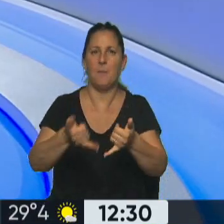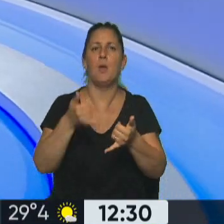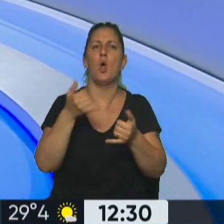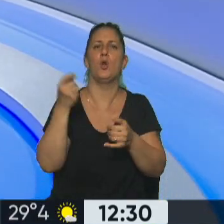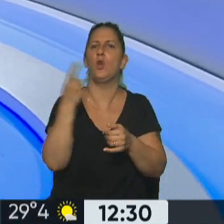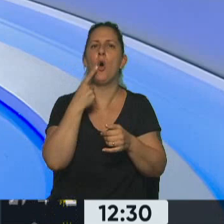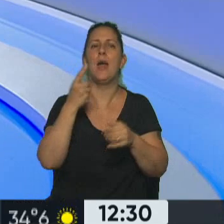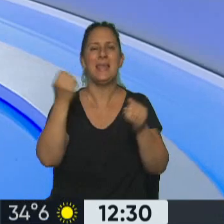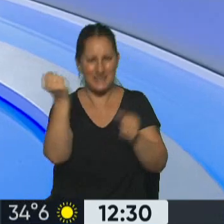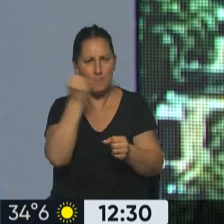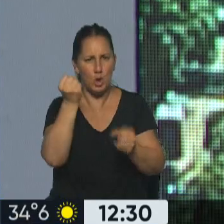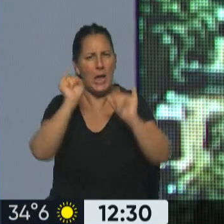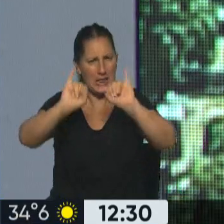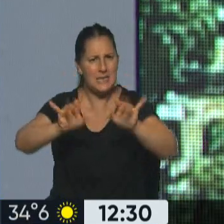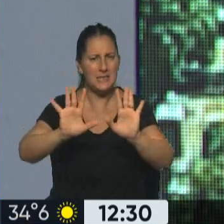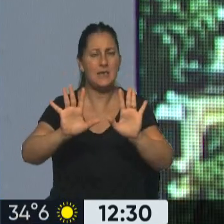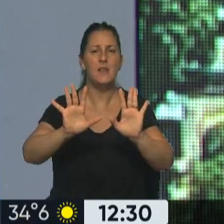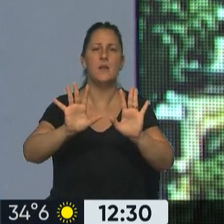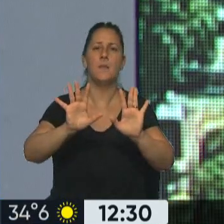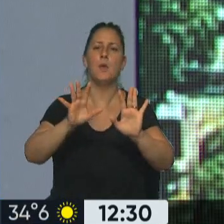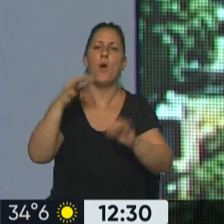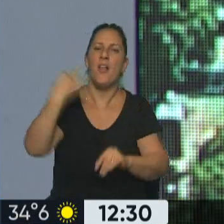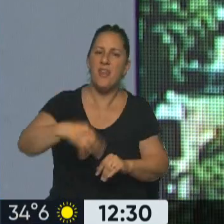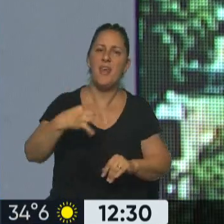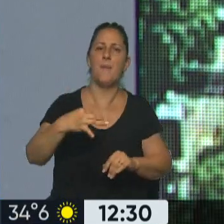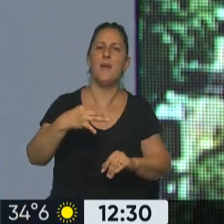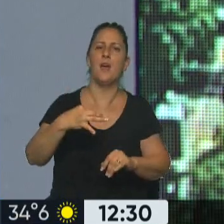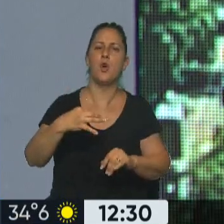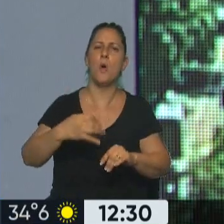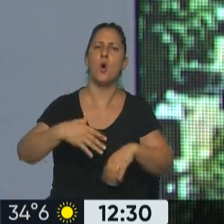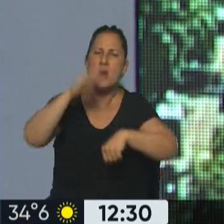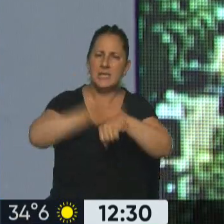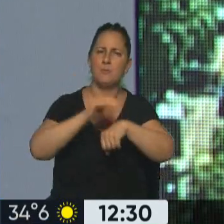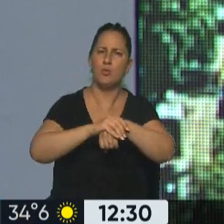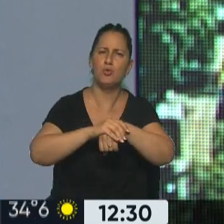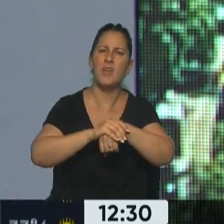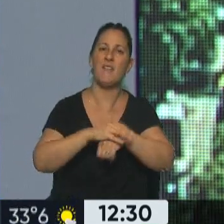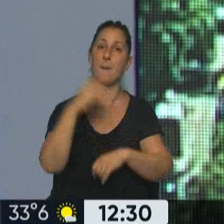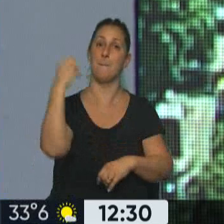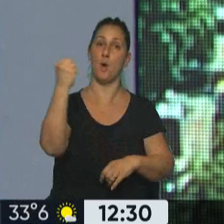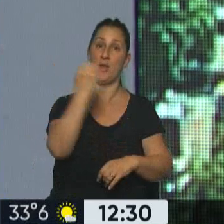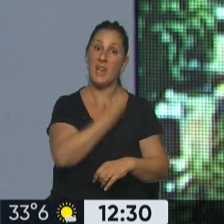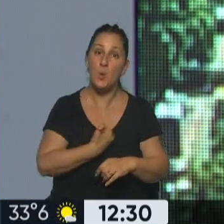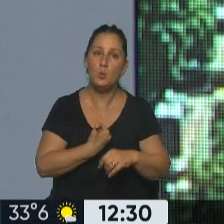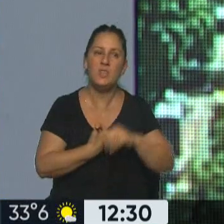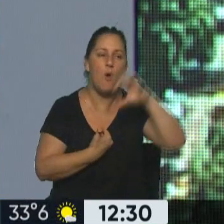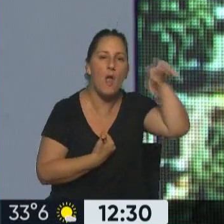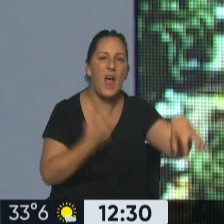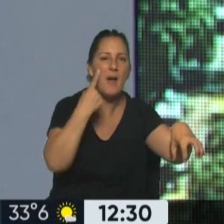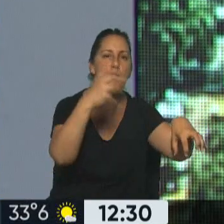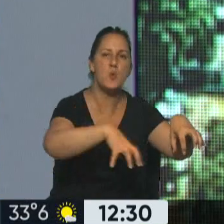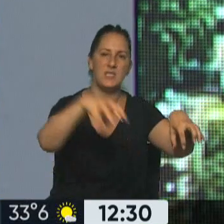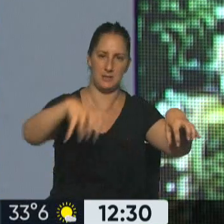importancia. Todo lo contrario. Pero digo, tiene que haber un fuerte compromiso del Ejecutivo local en cada uno de los lugares.